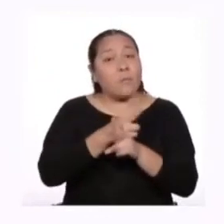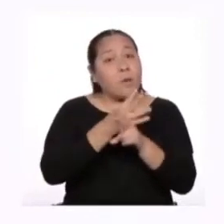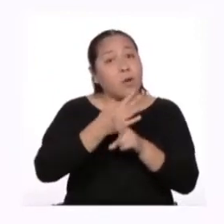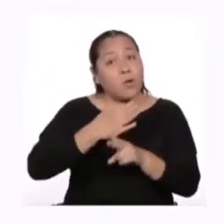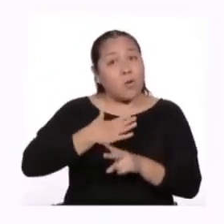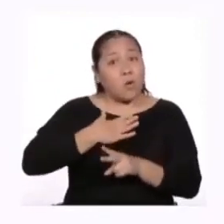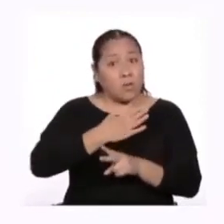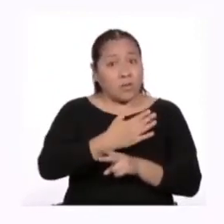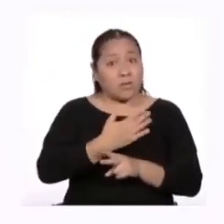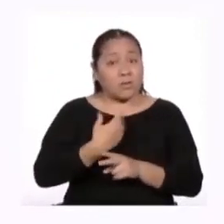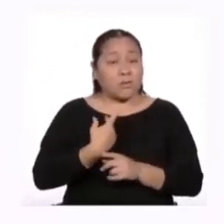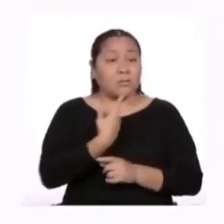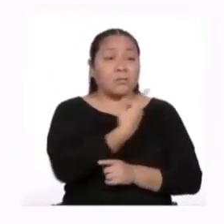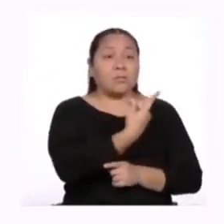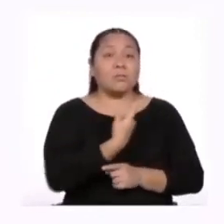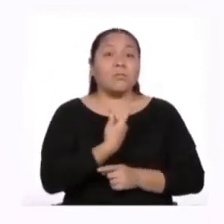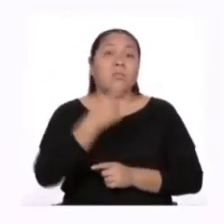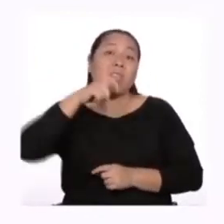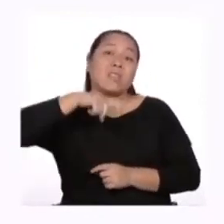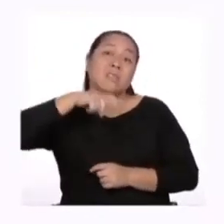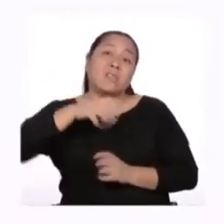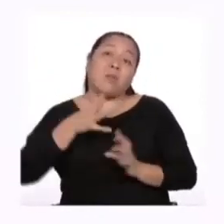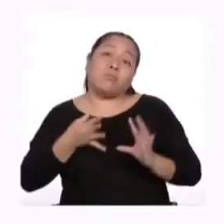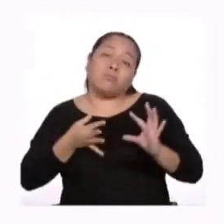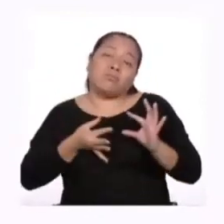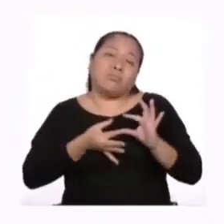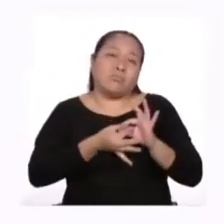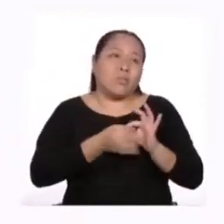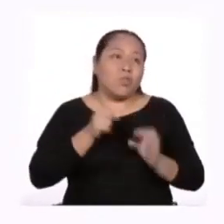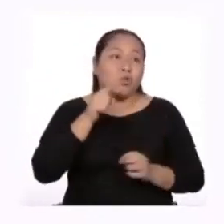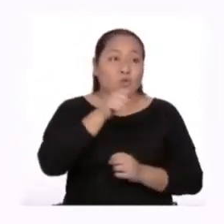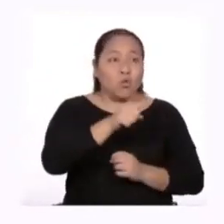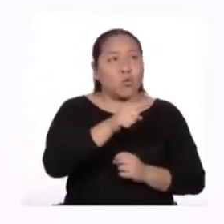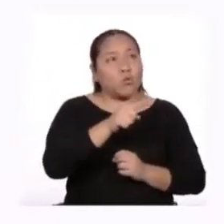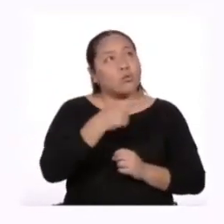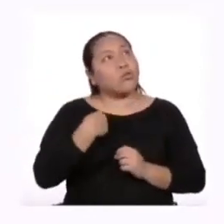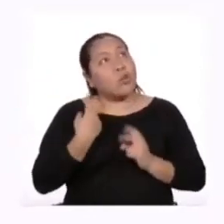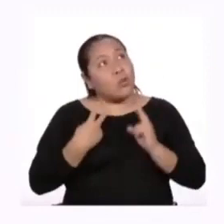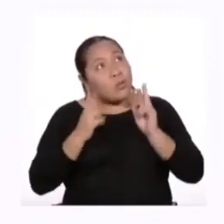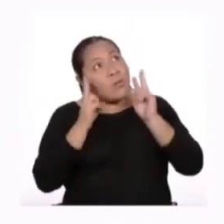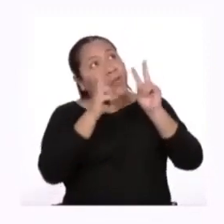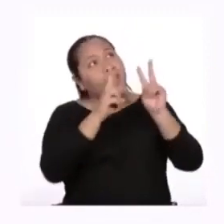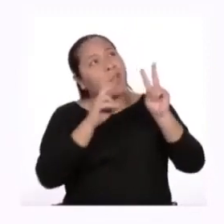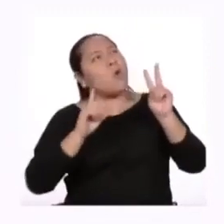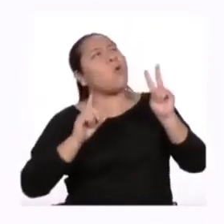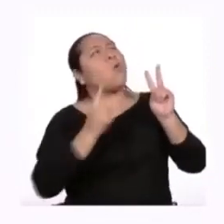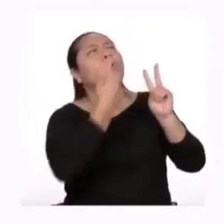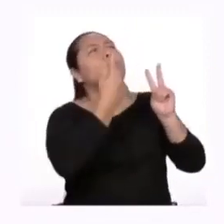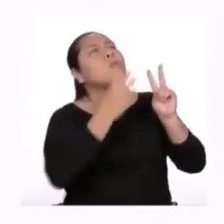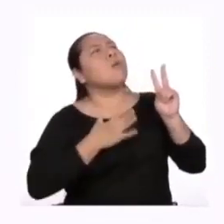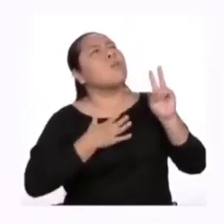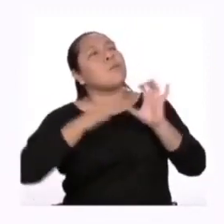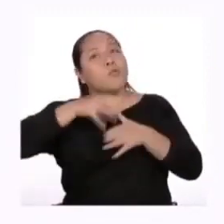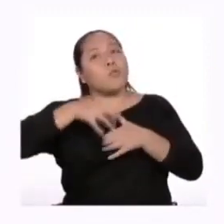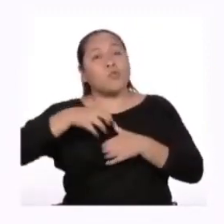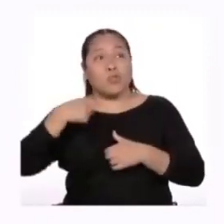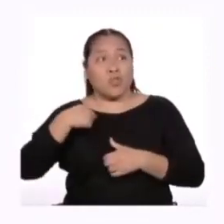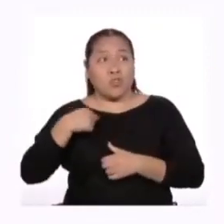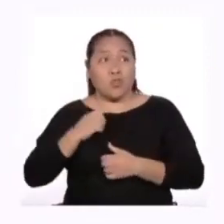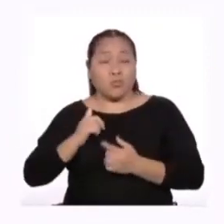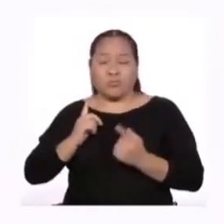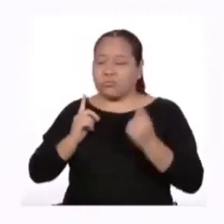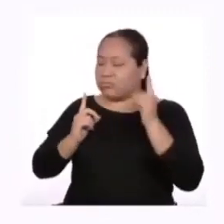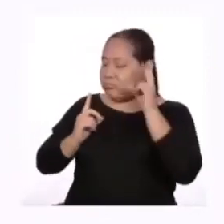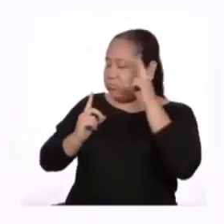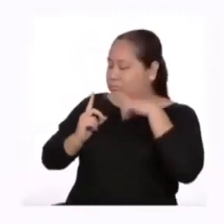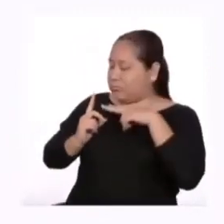tendremos necesidad uno del otro. Tú serás para mí único en el mundo, y yo seré para ti